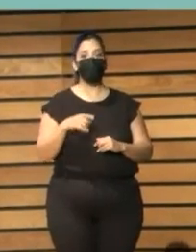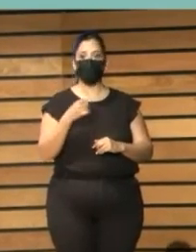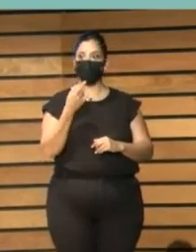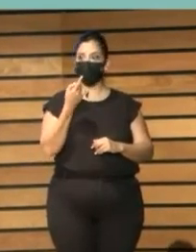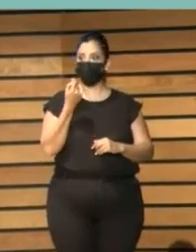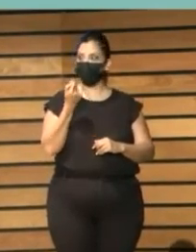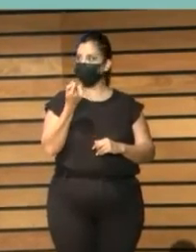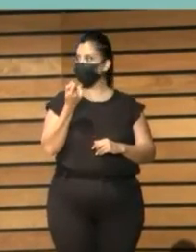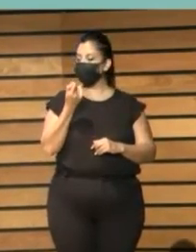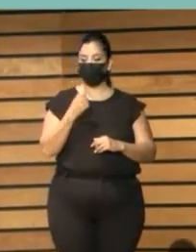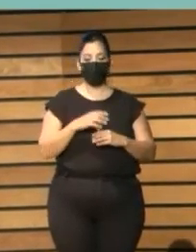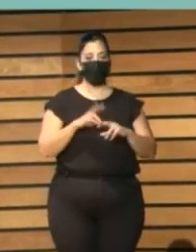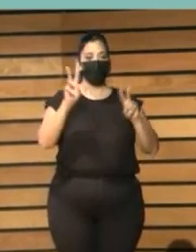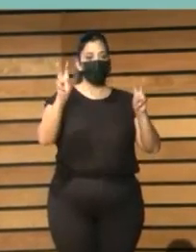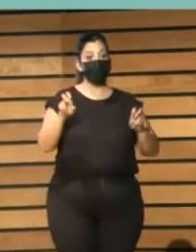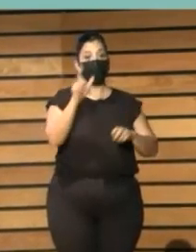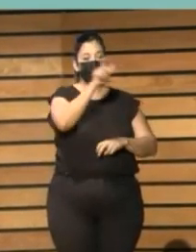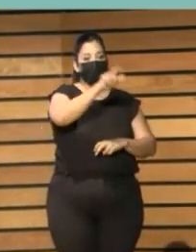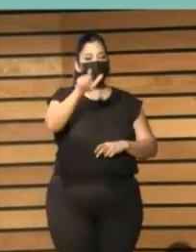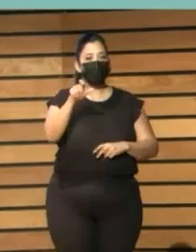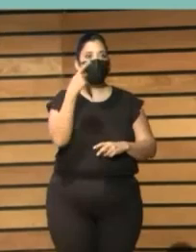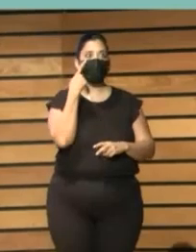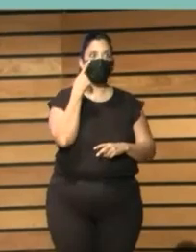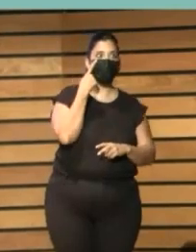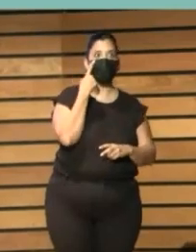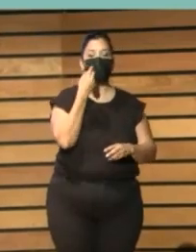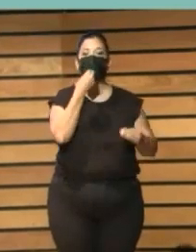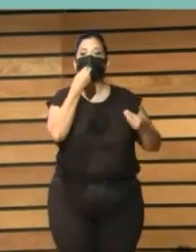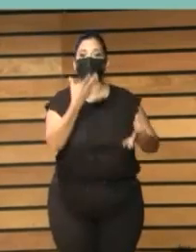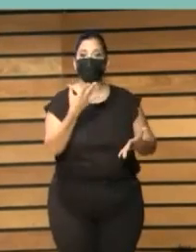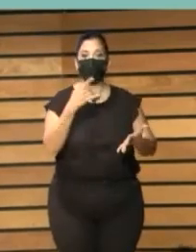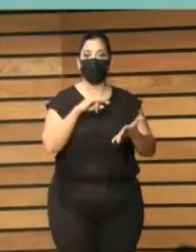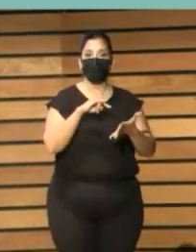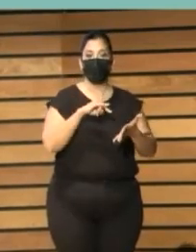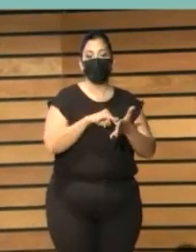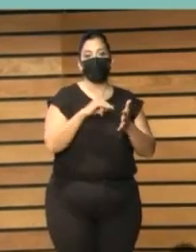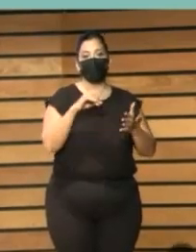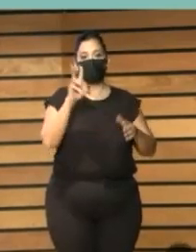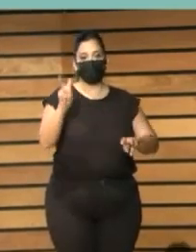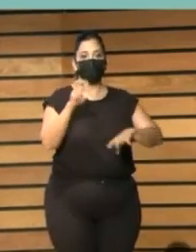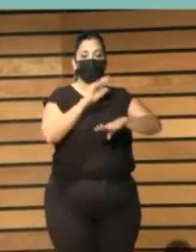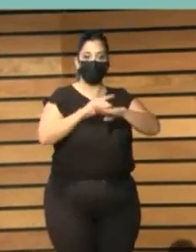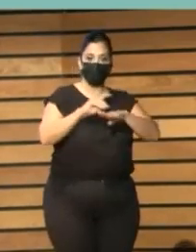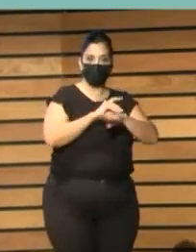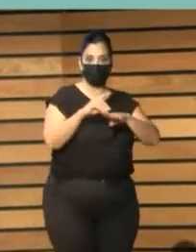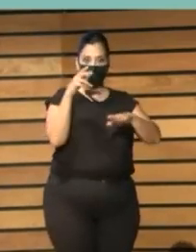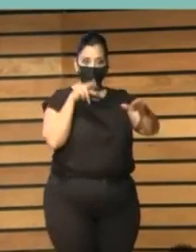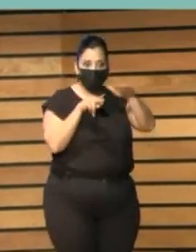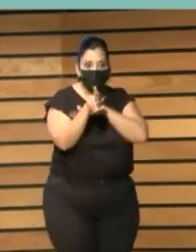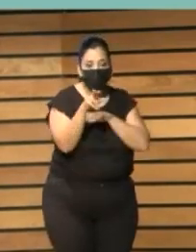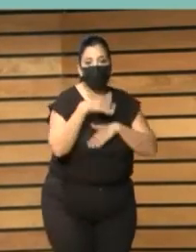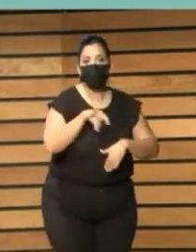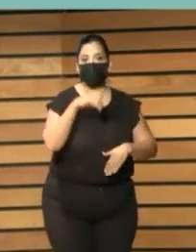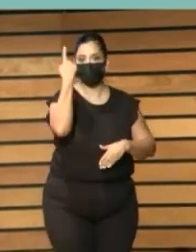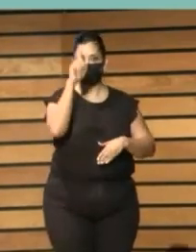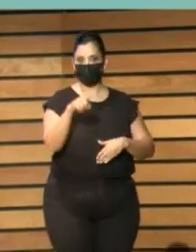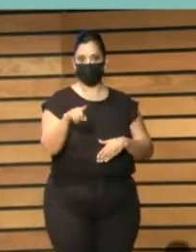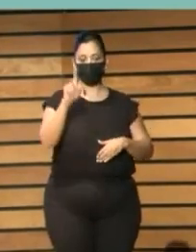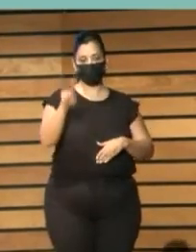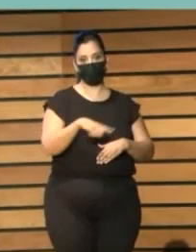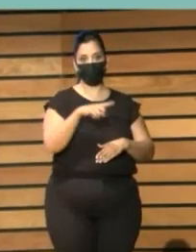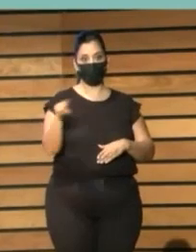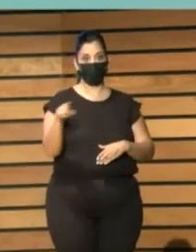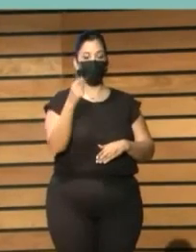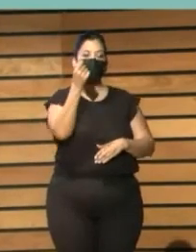competencia digital ciudadana para que nuestra sociedad sea más fuerte, tenga más herramientas para desenvolverse en el